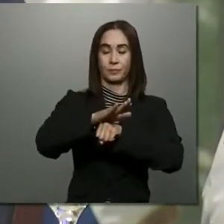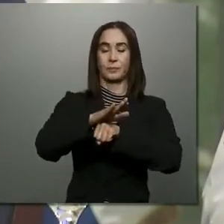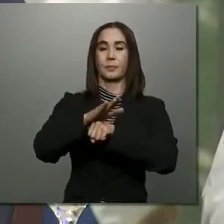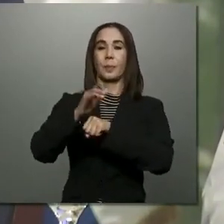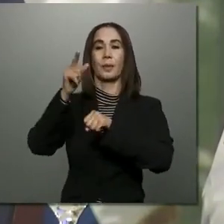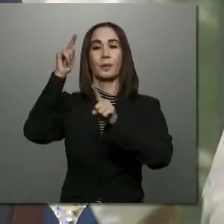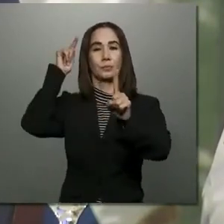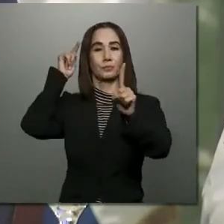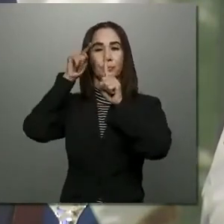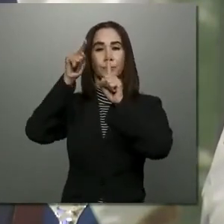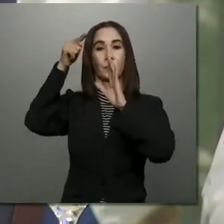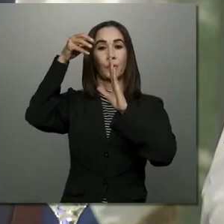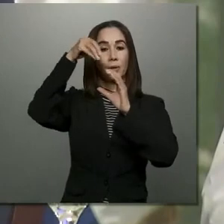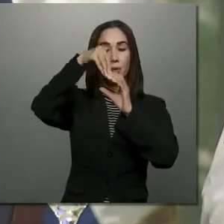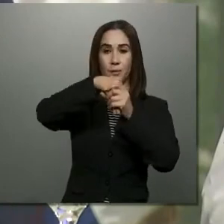integral.